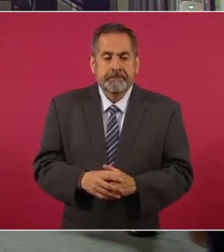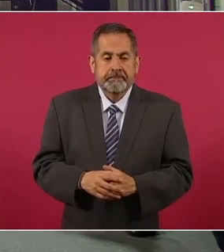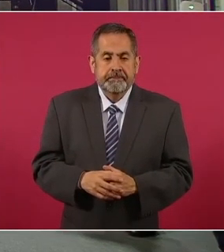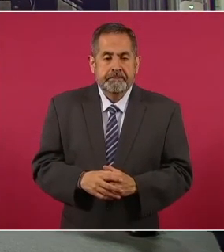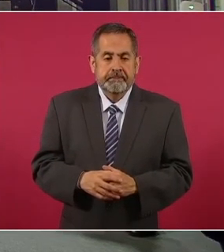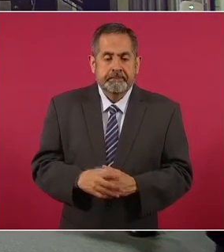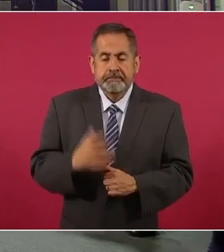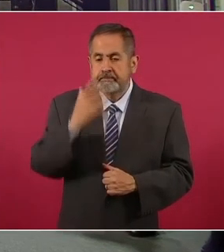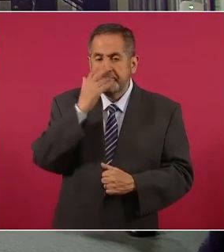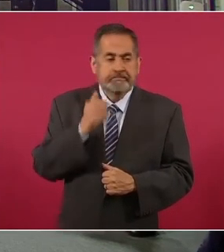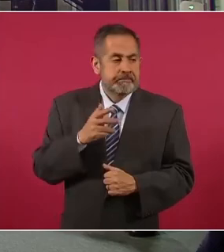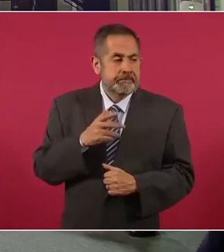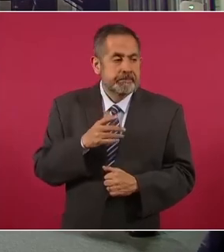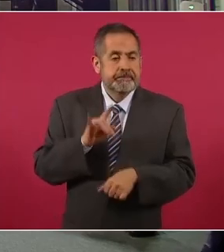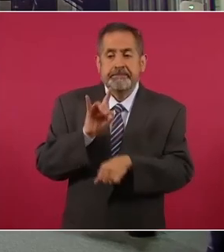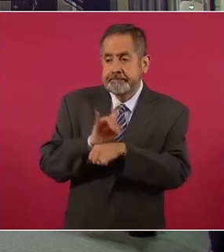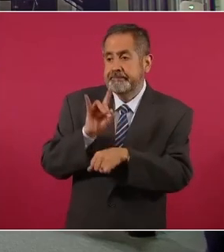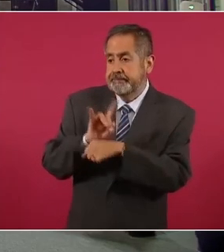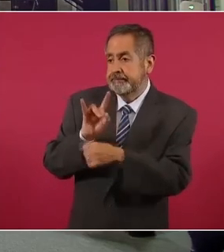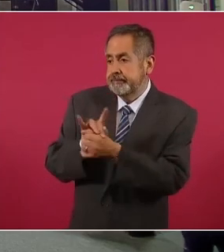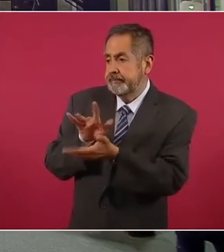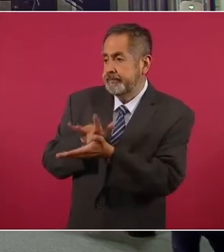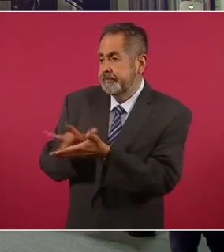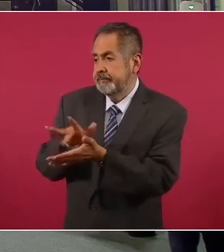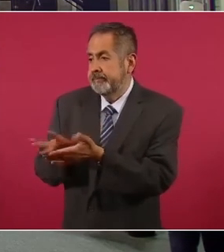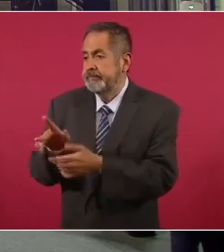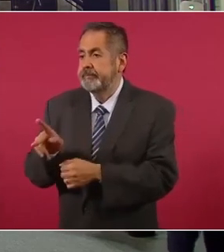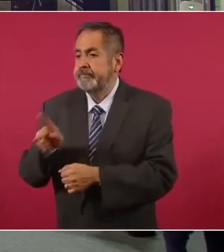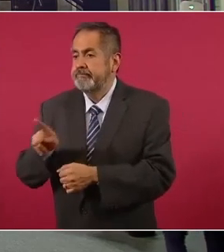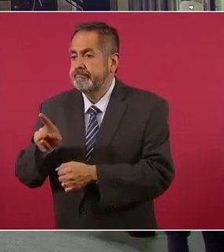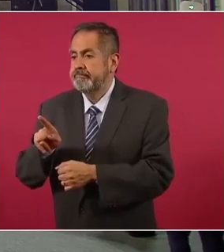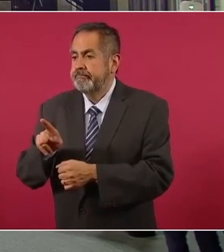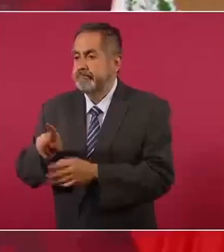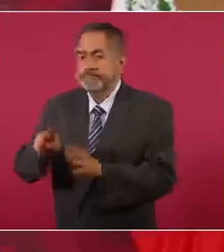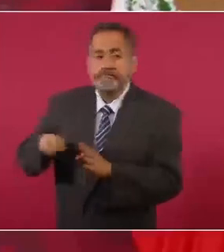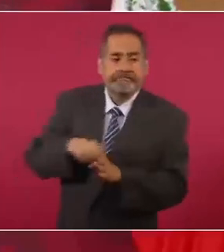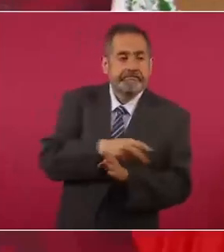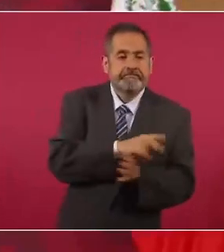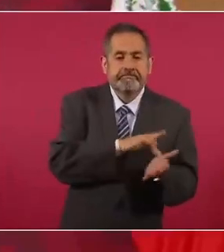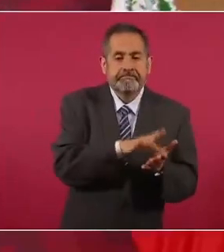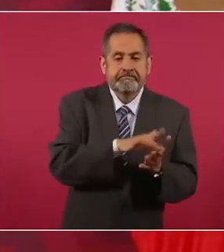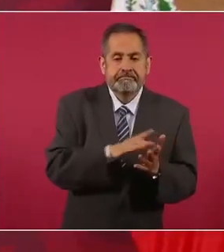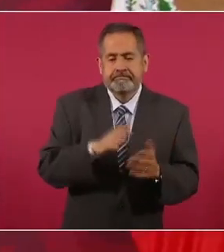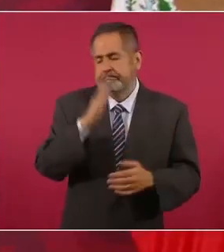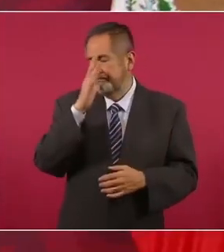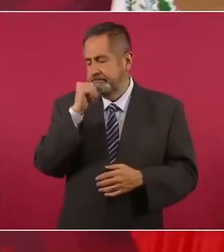para la simulación y eso me da mucho gusto.